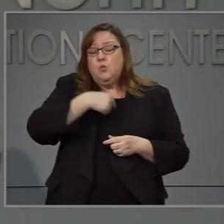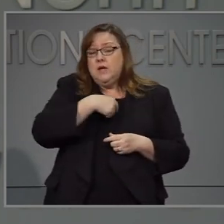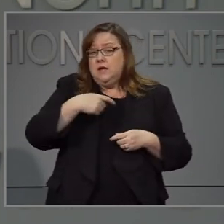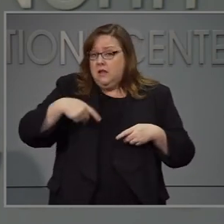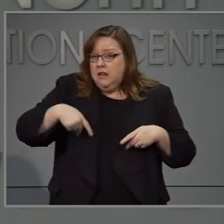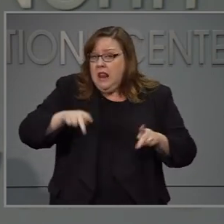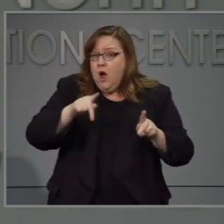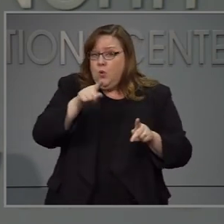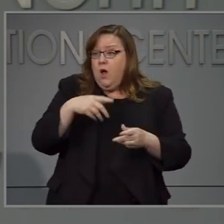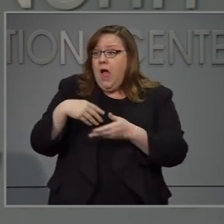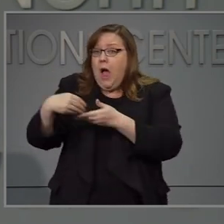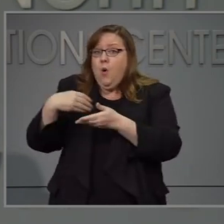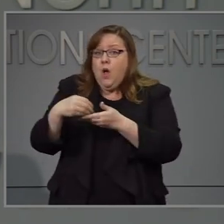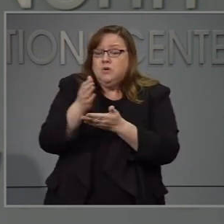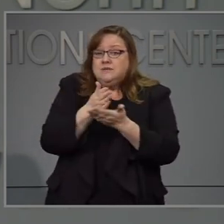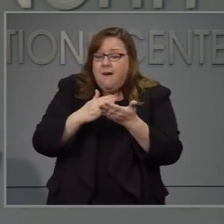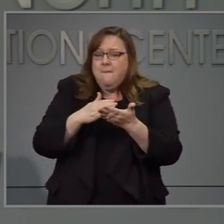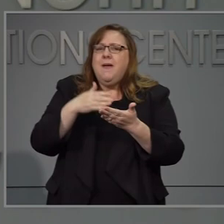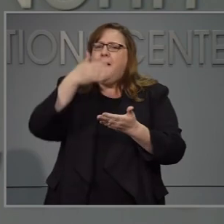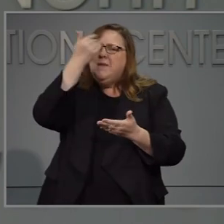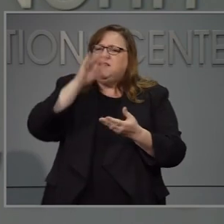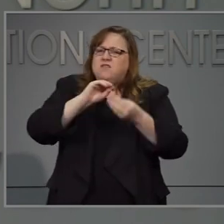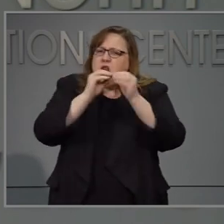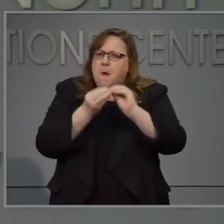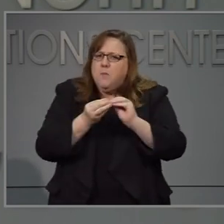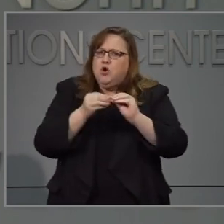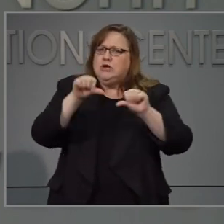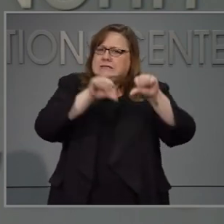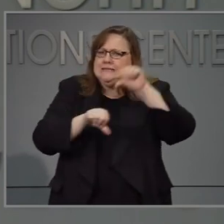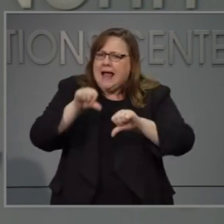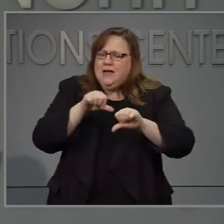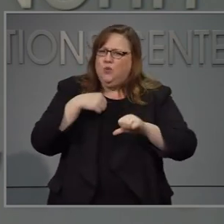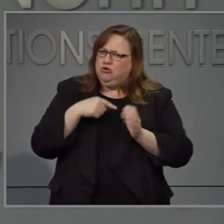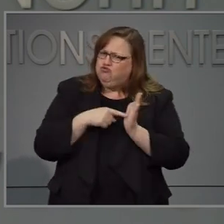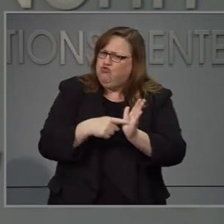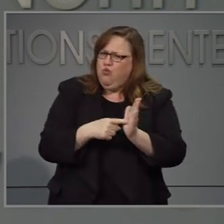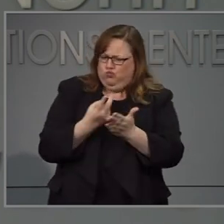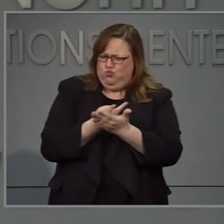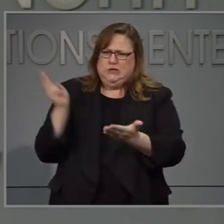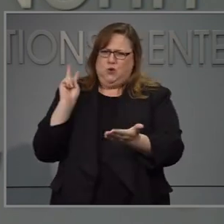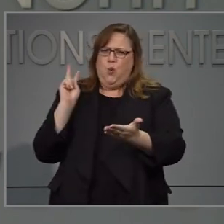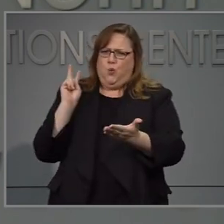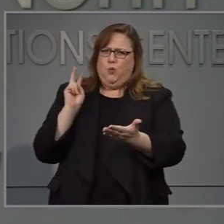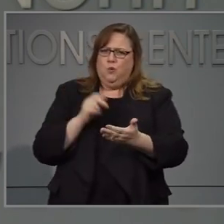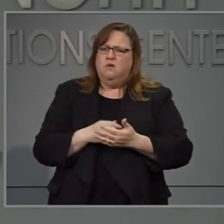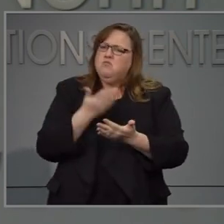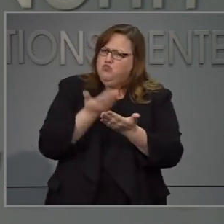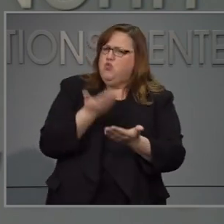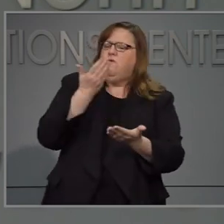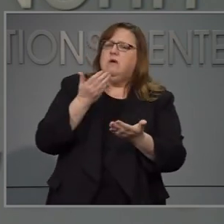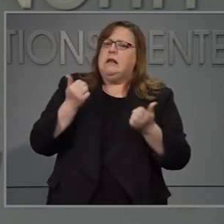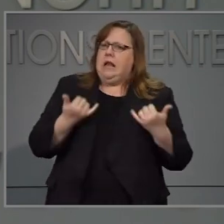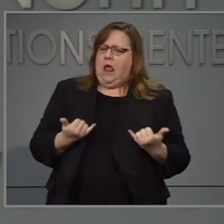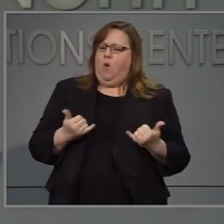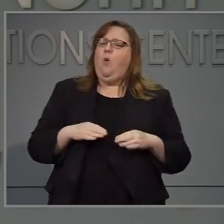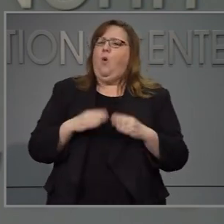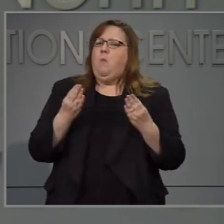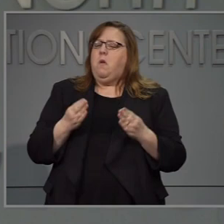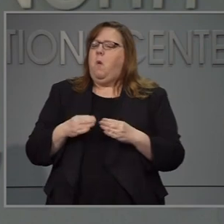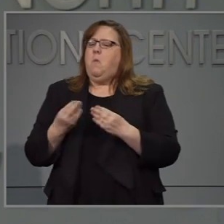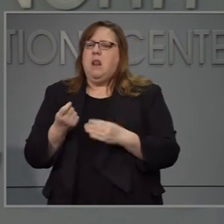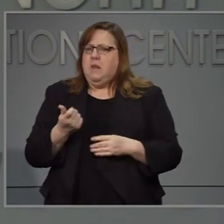a la fase uno porque establecimos los indicadores hace dos semanas y los datos y la información